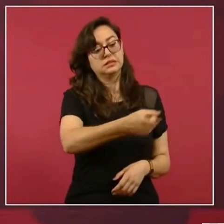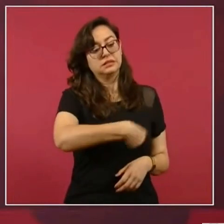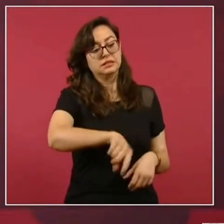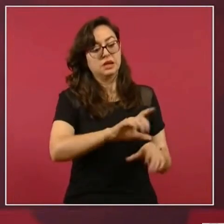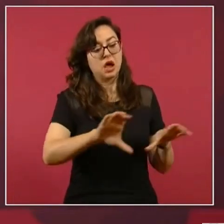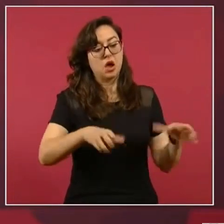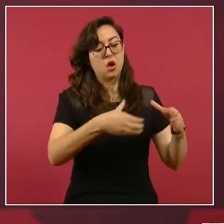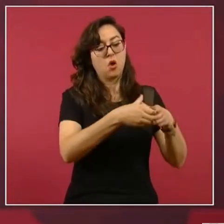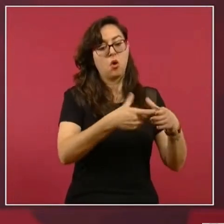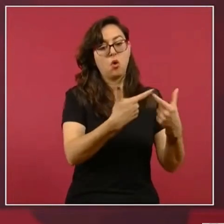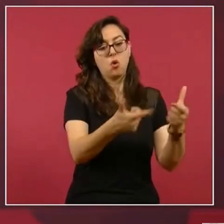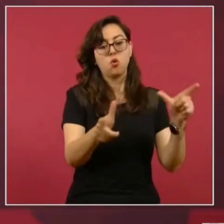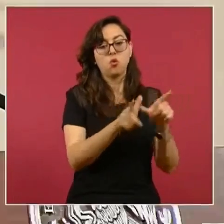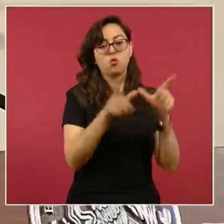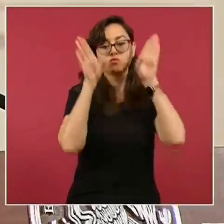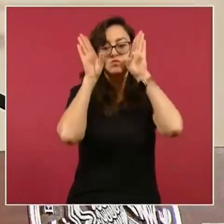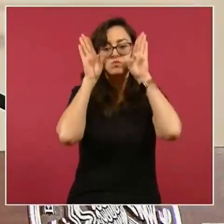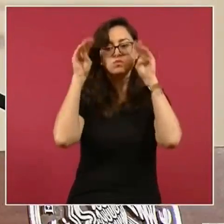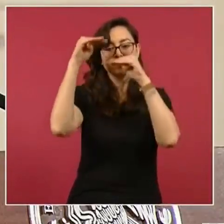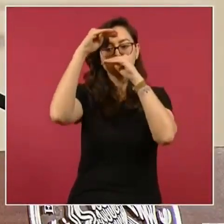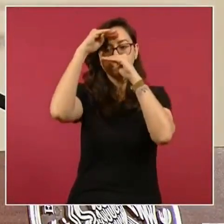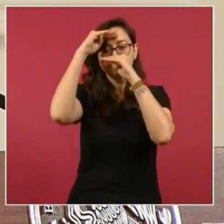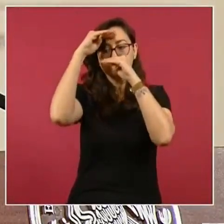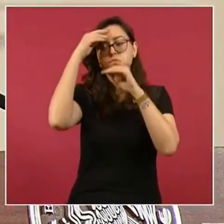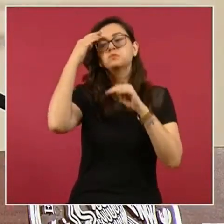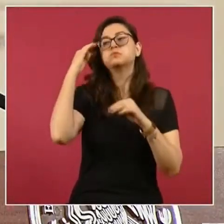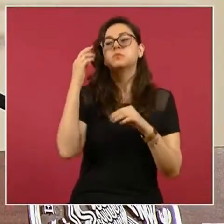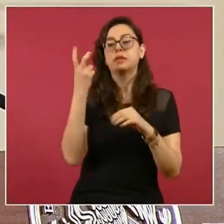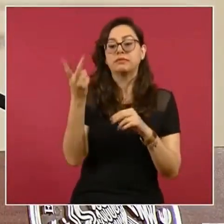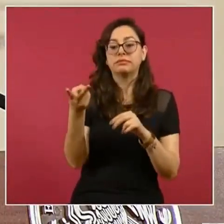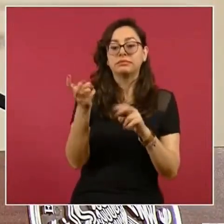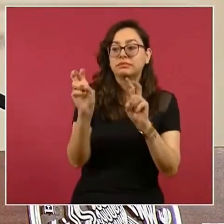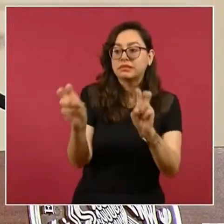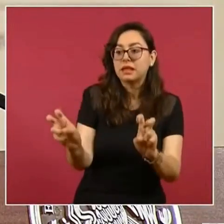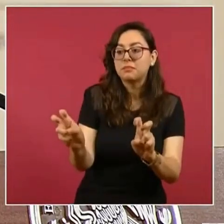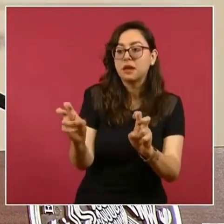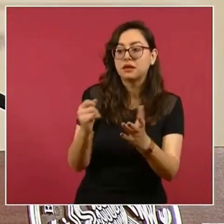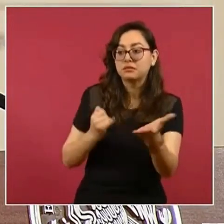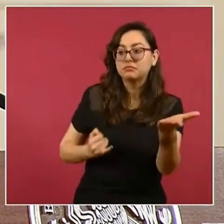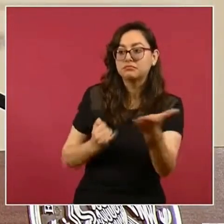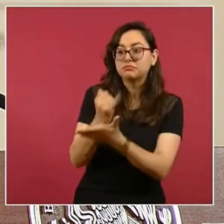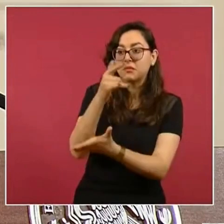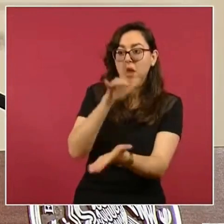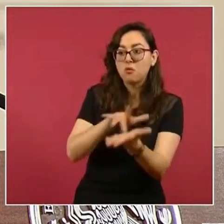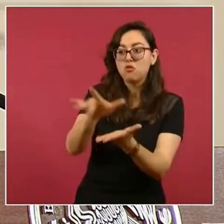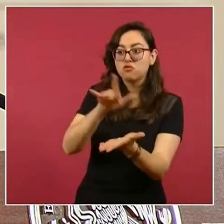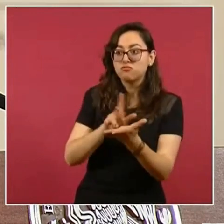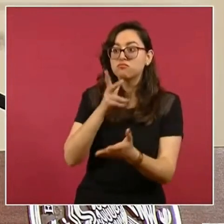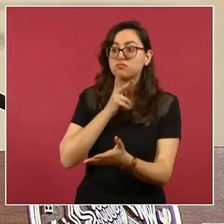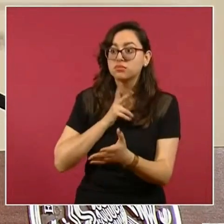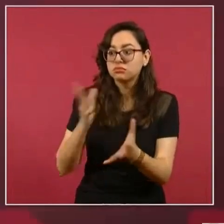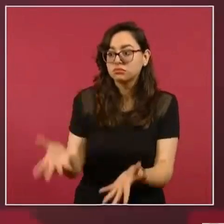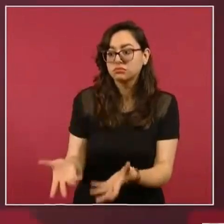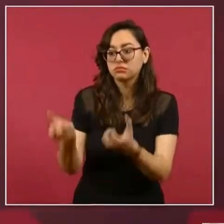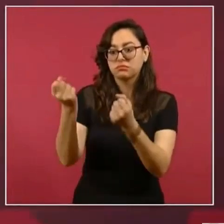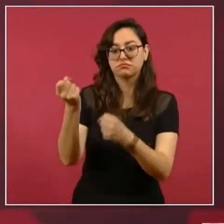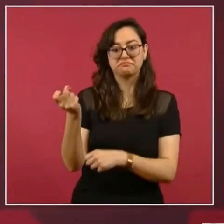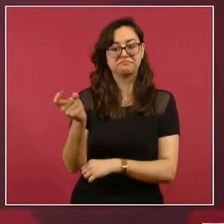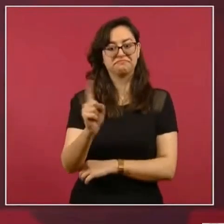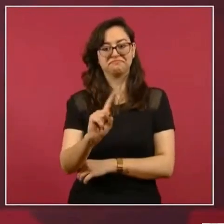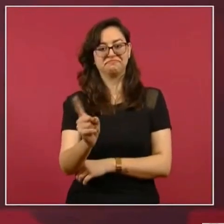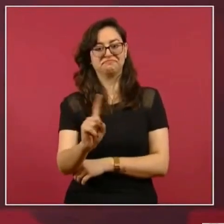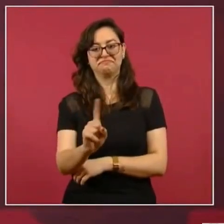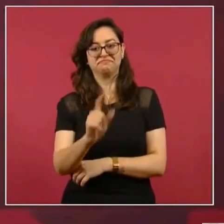ellos no apoyaron esta decisión. Al contrario, se